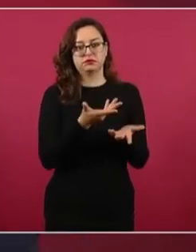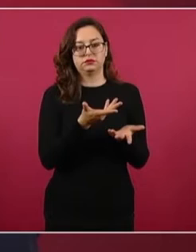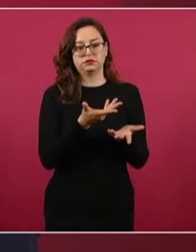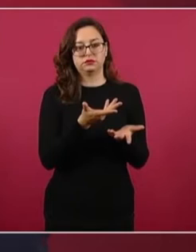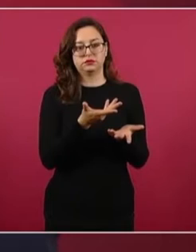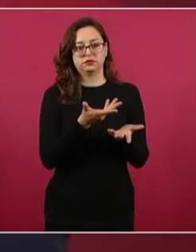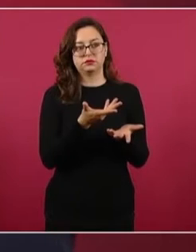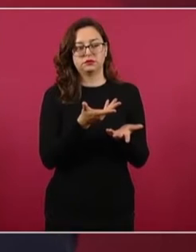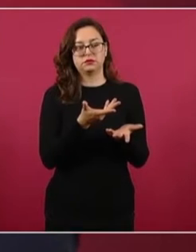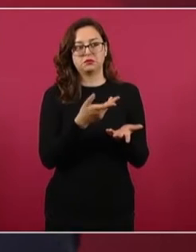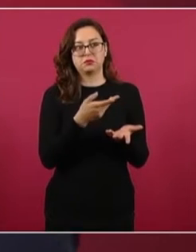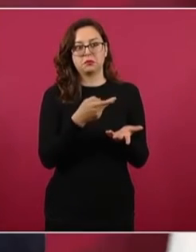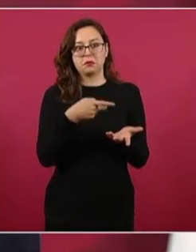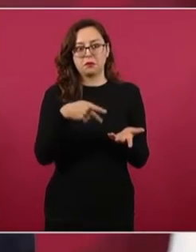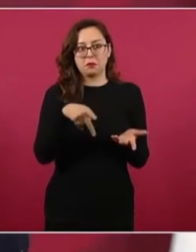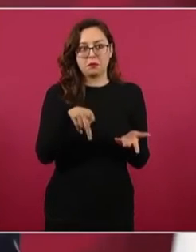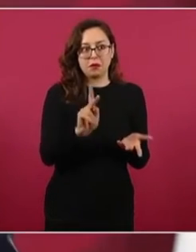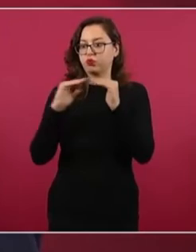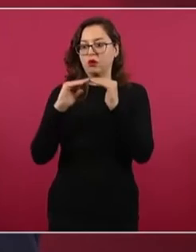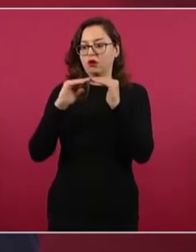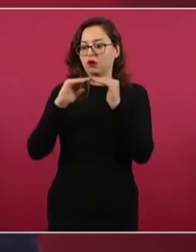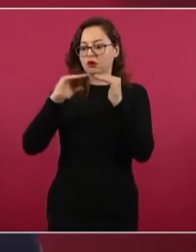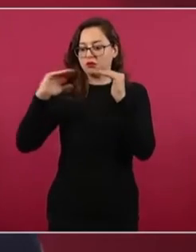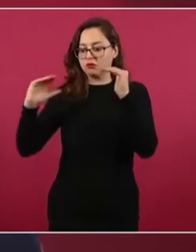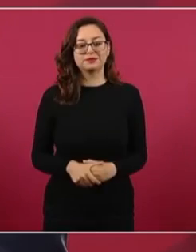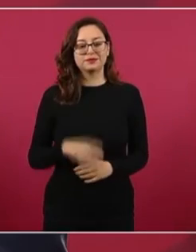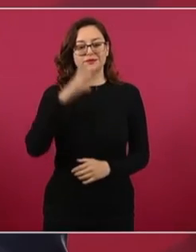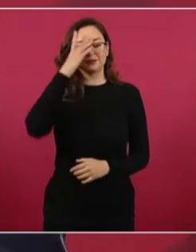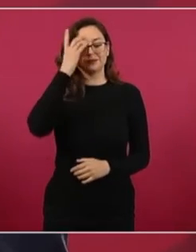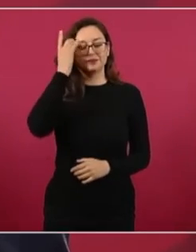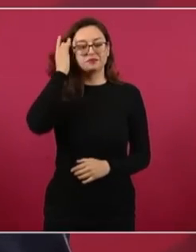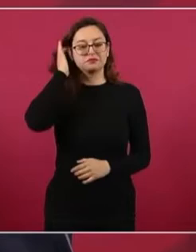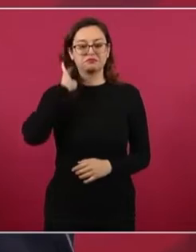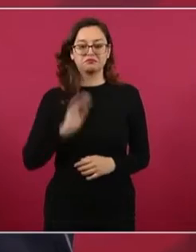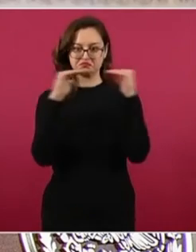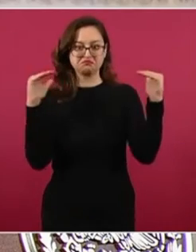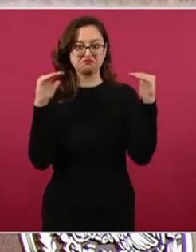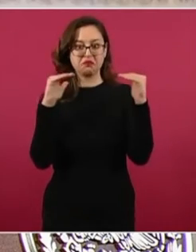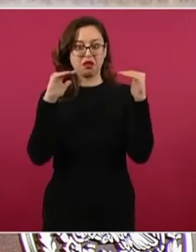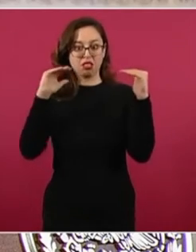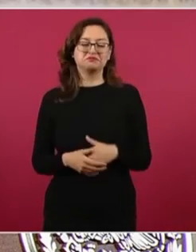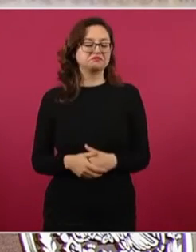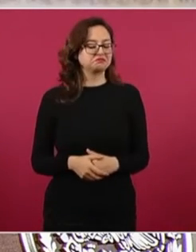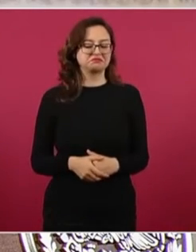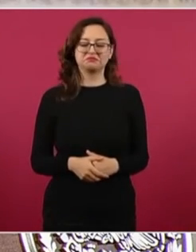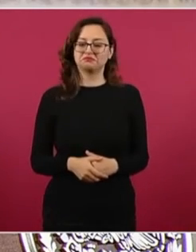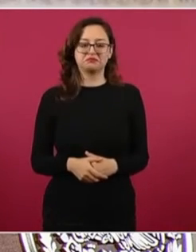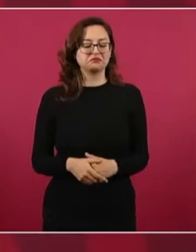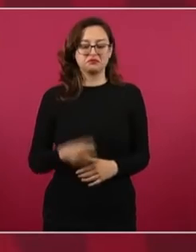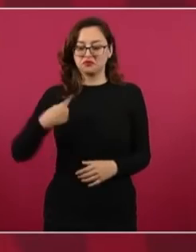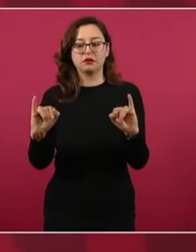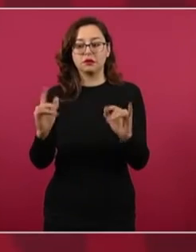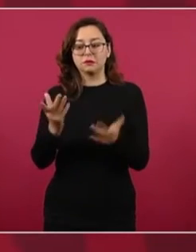implica ceder soberanía, no lo aceptamos. No vamos a entregar nuestra